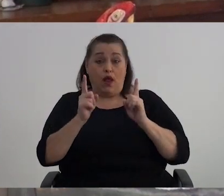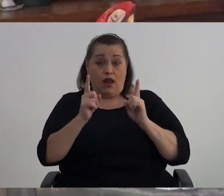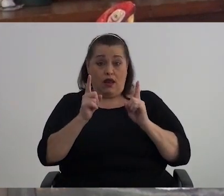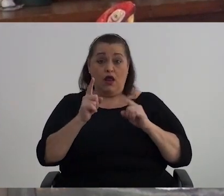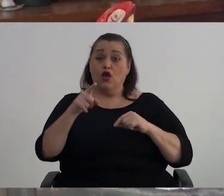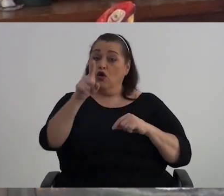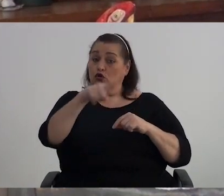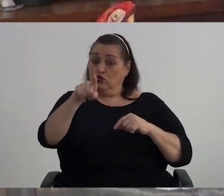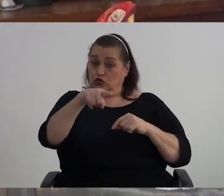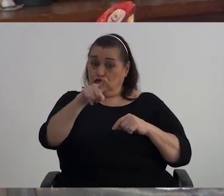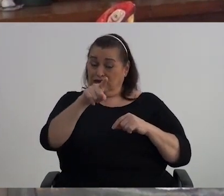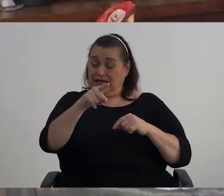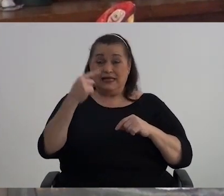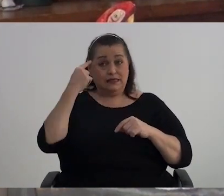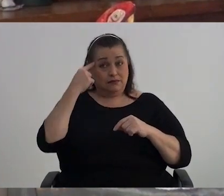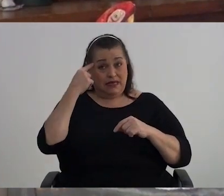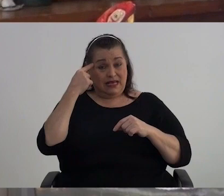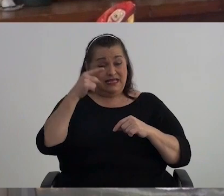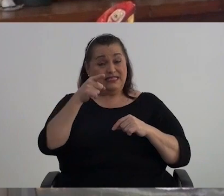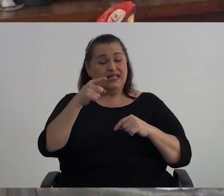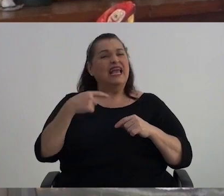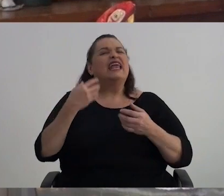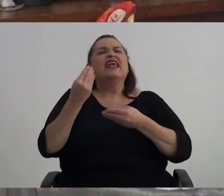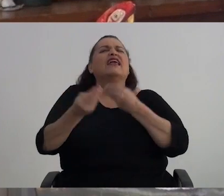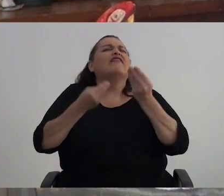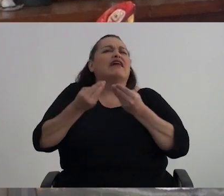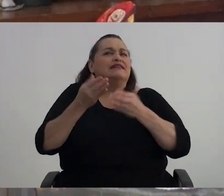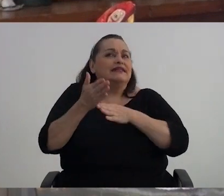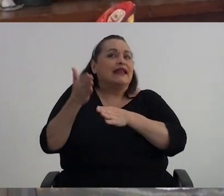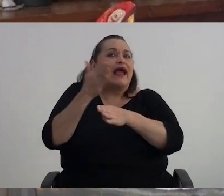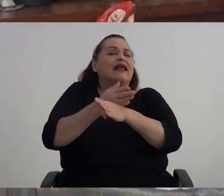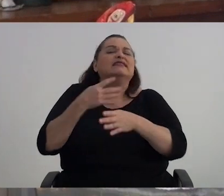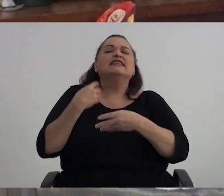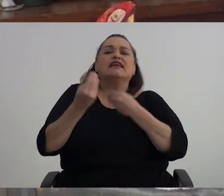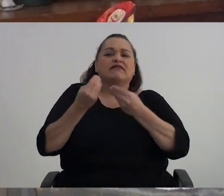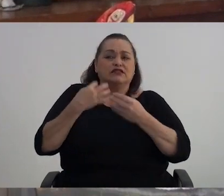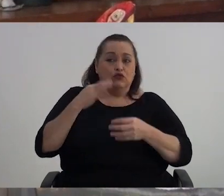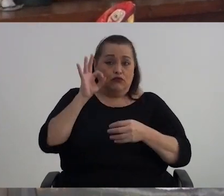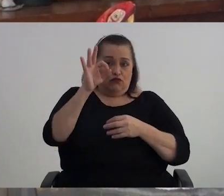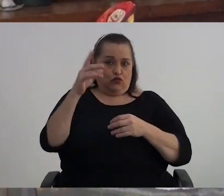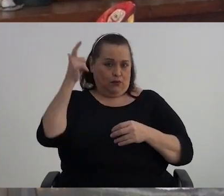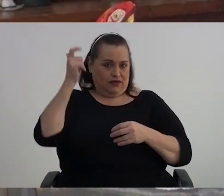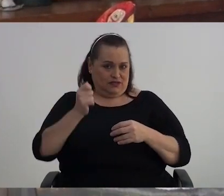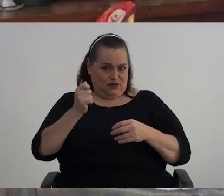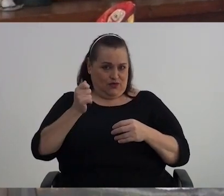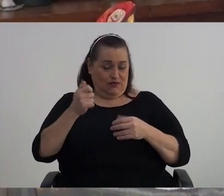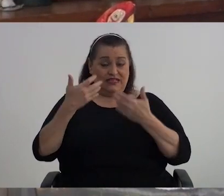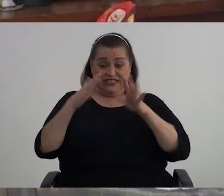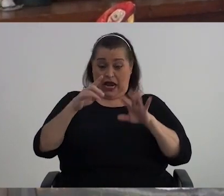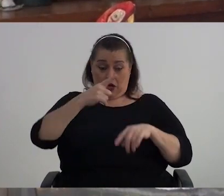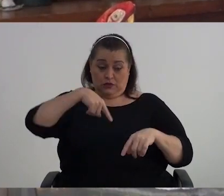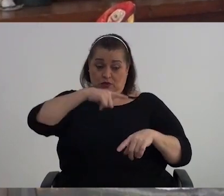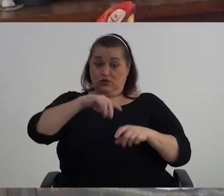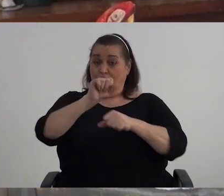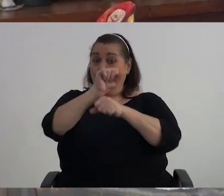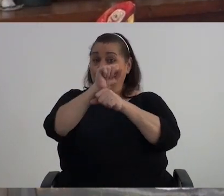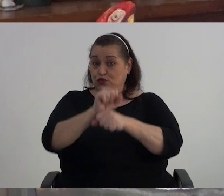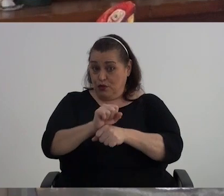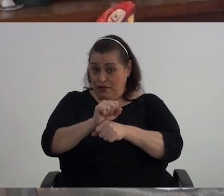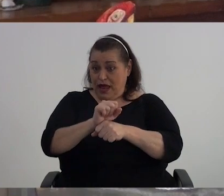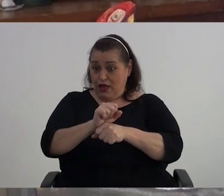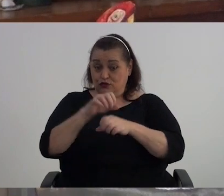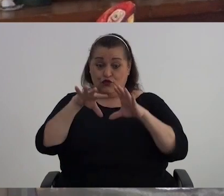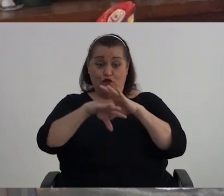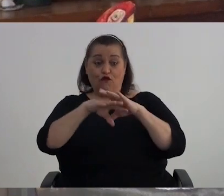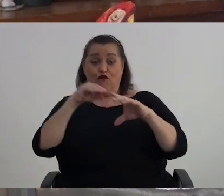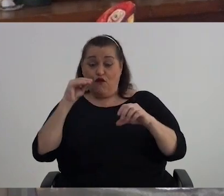Piensen en jubilar Vayan pensando Que van a hacer Después de jubilados Porque ya los que Estamos acostumbrados A estar fuera